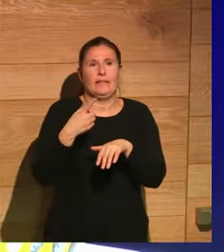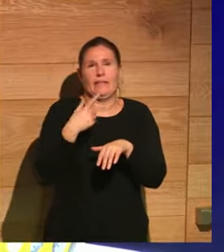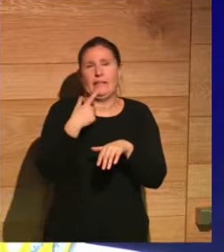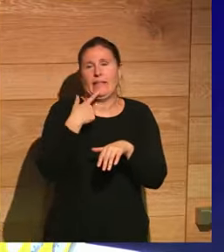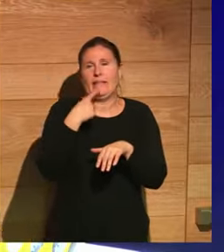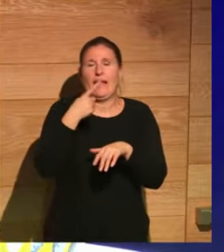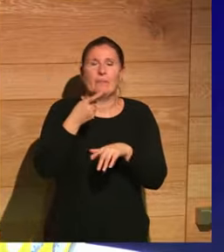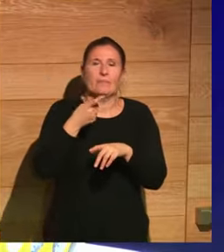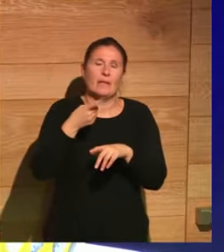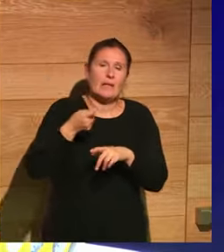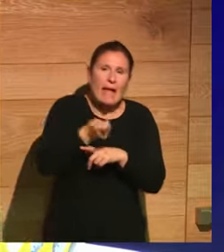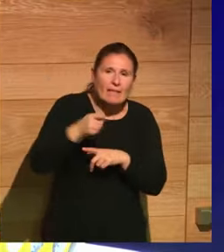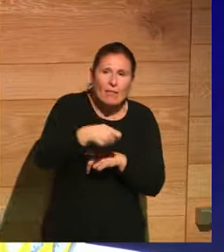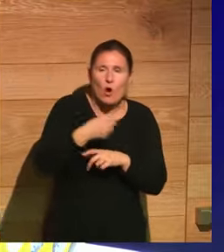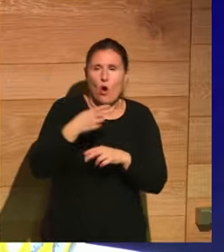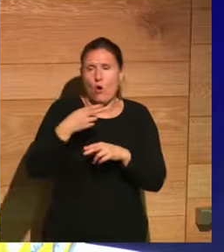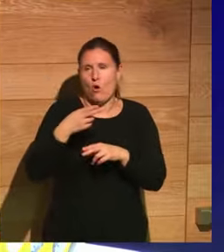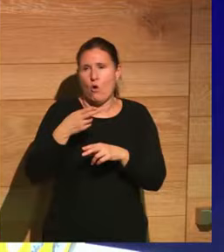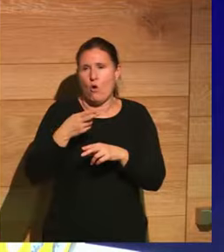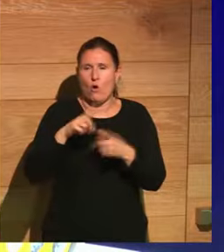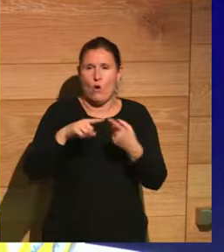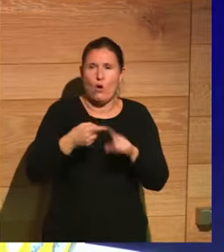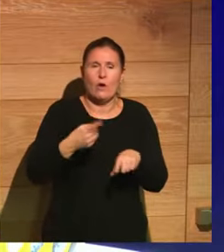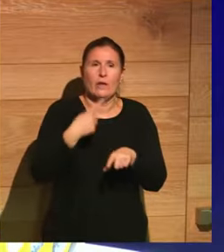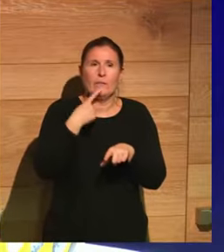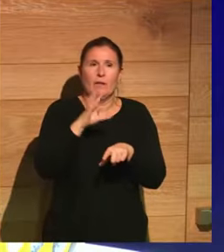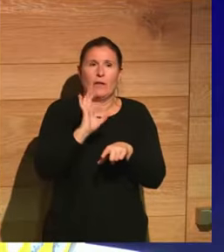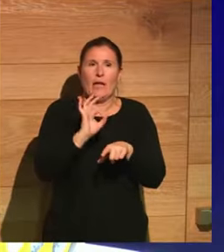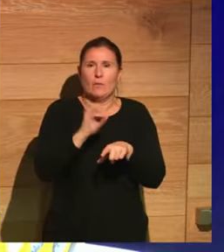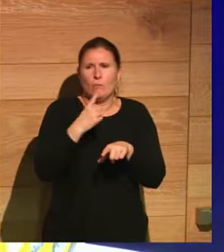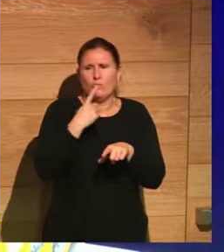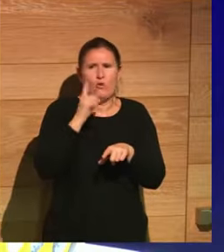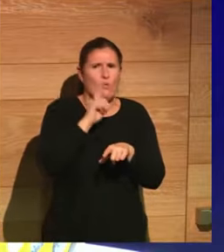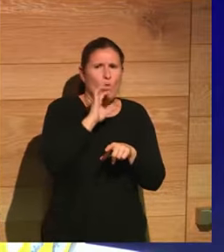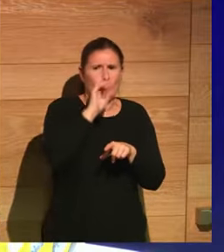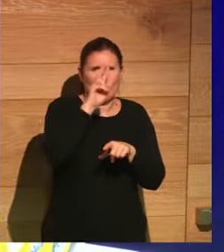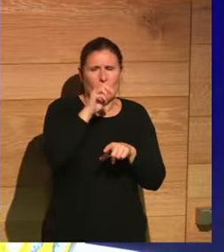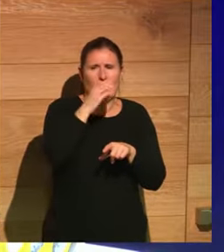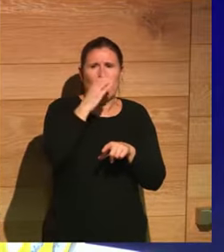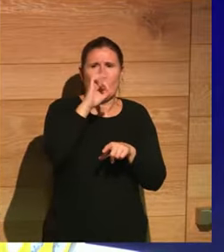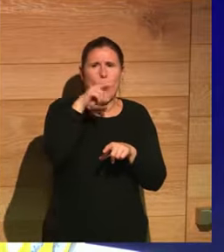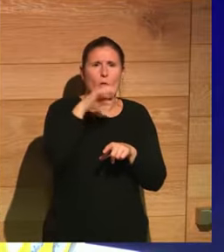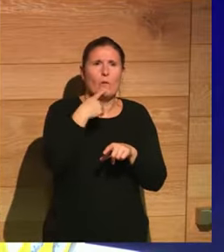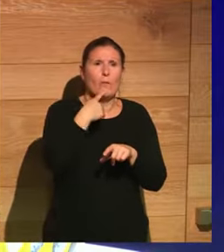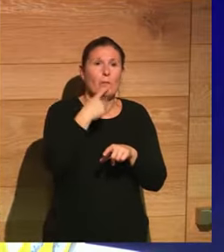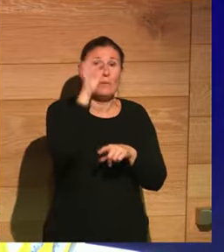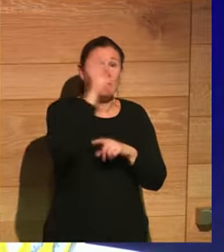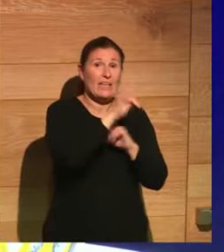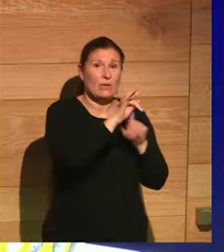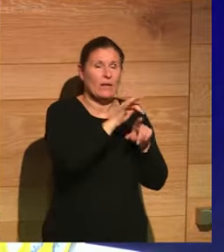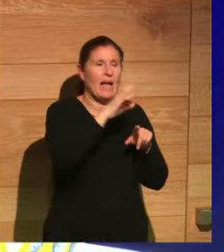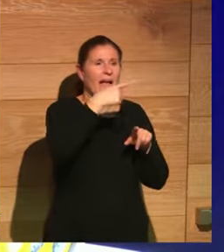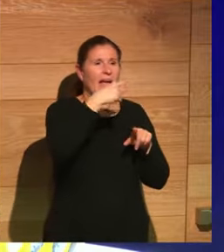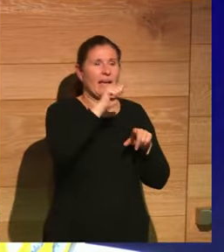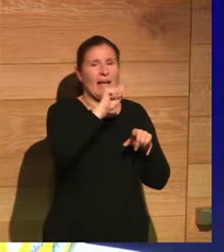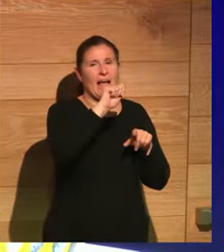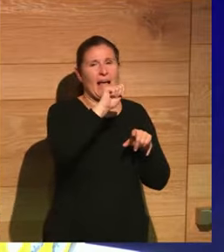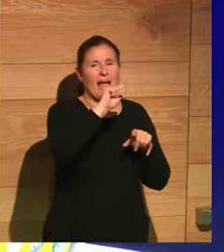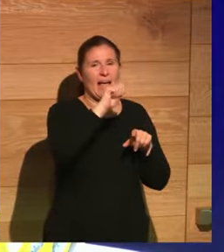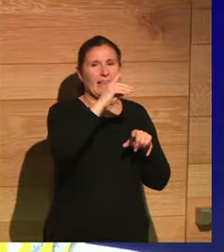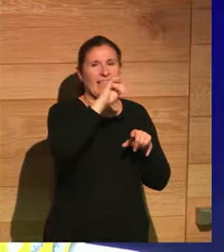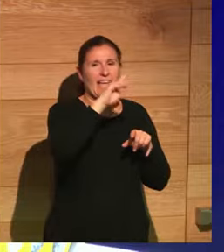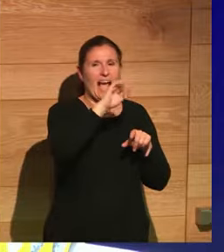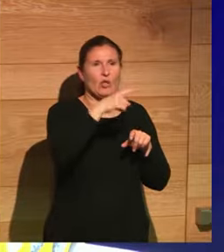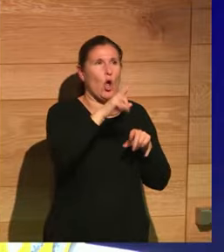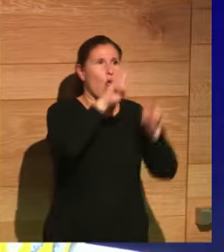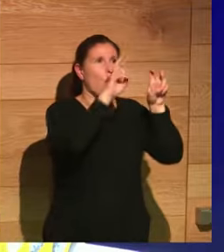era gladiador y entonces bueno hay mucho bulo sobre Cómodo también por supuesto la película Gladiator tiene de real el nombre